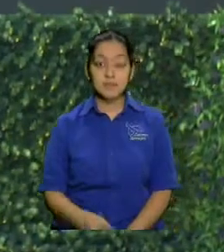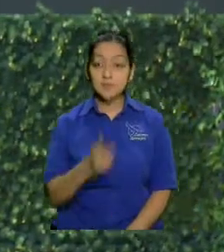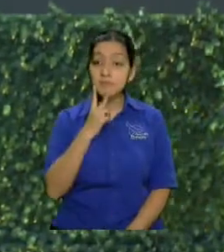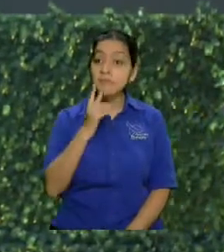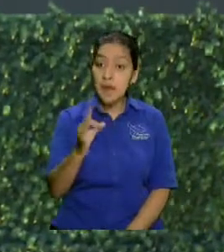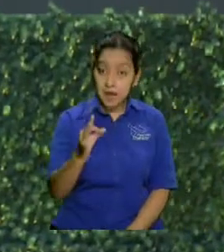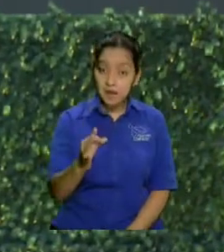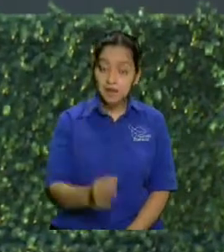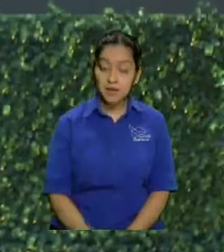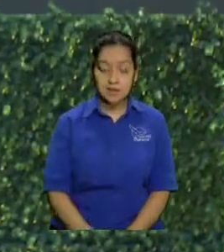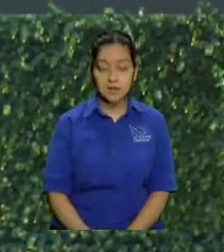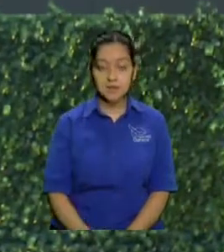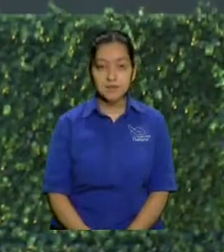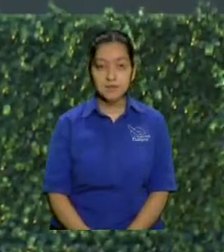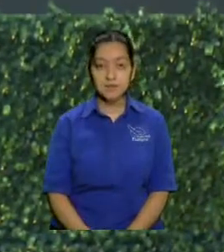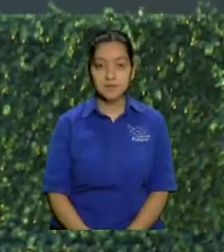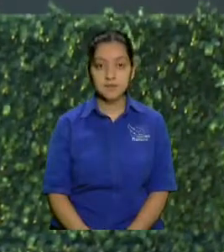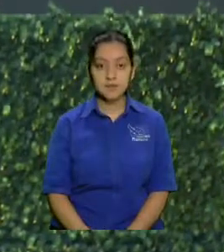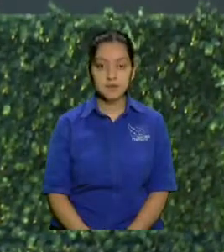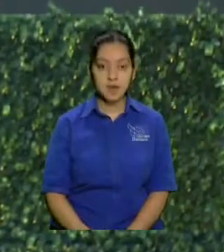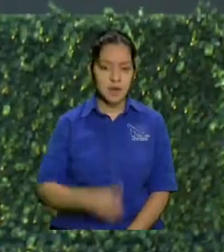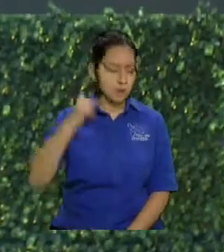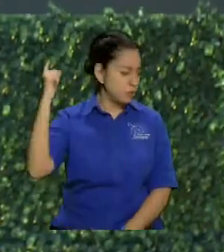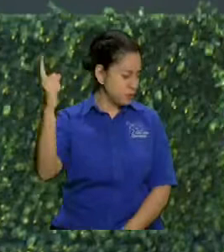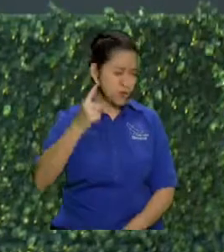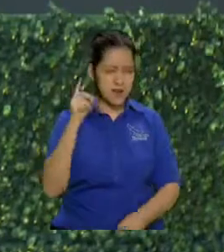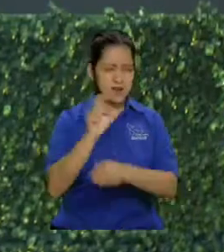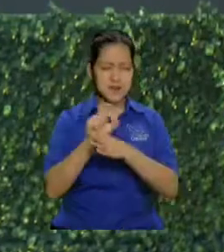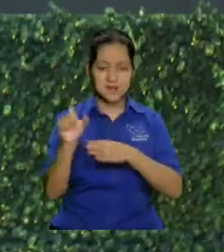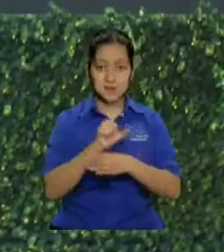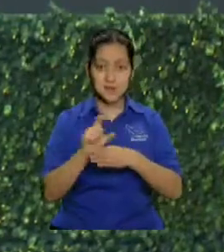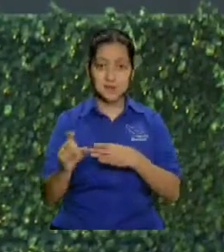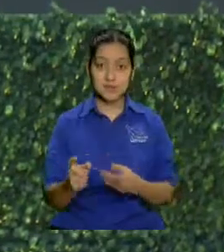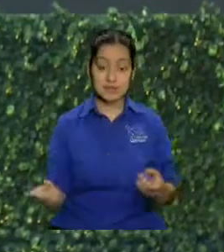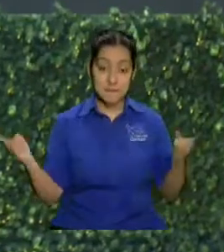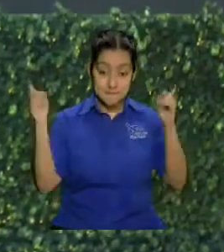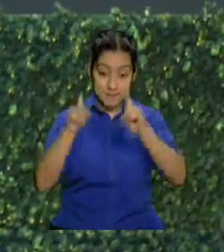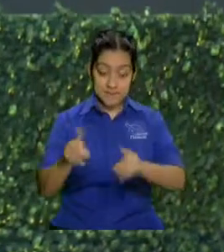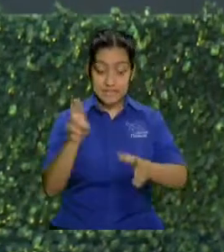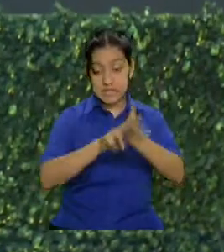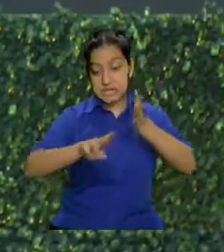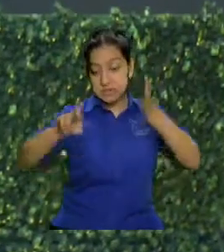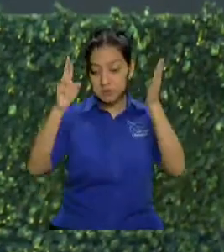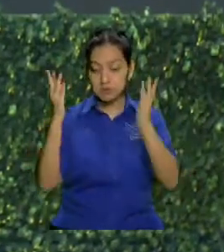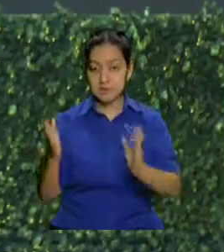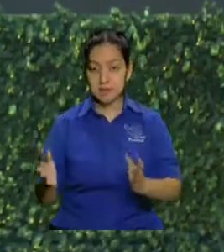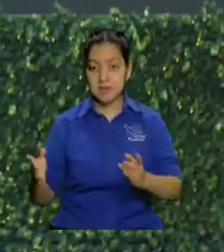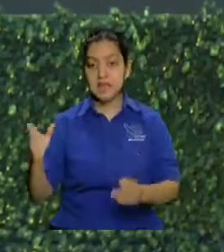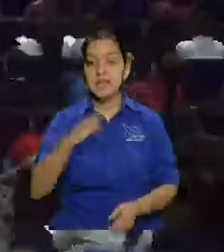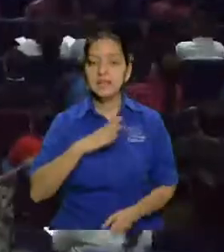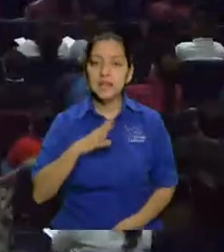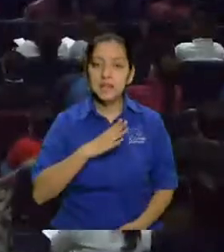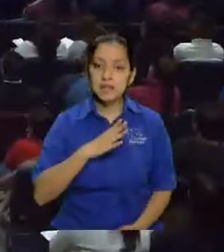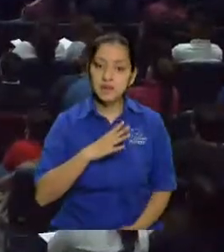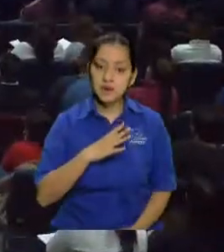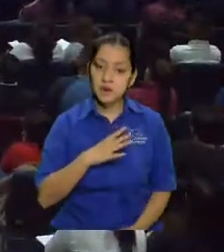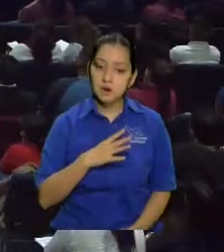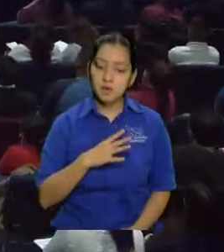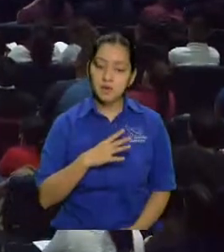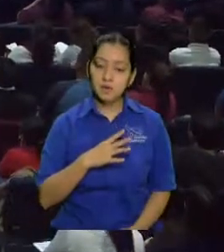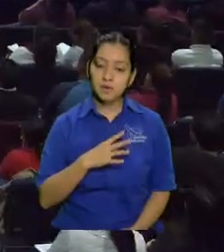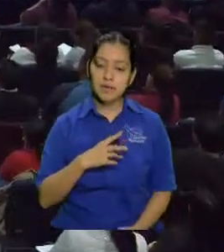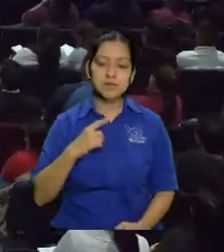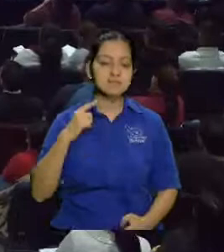hermano todas las cosas que suceden religiosamente tienen una